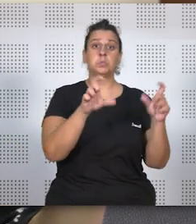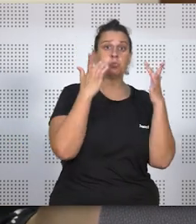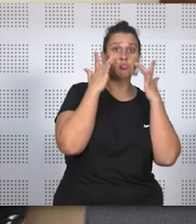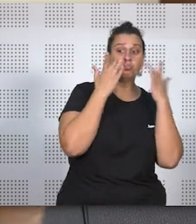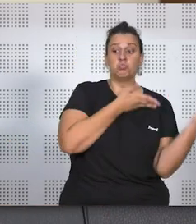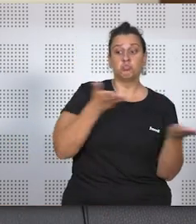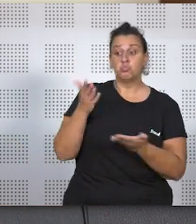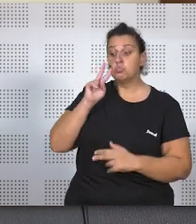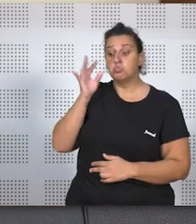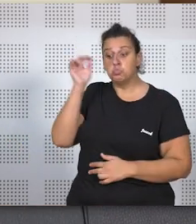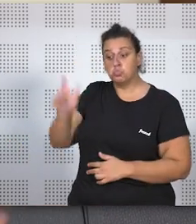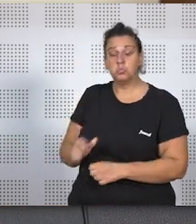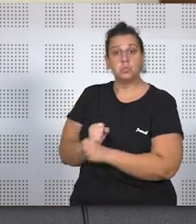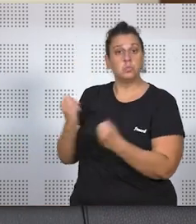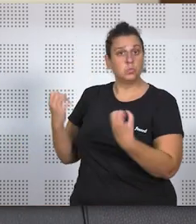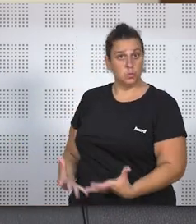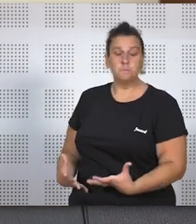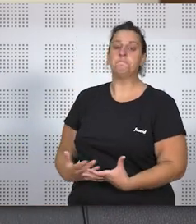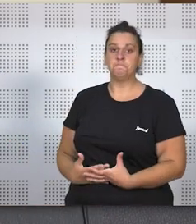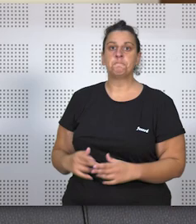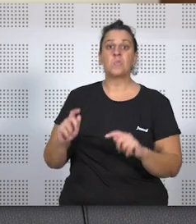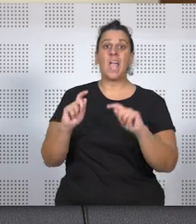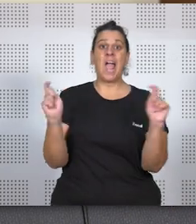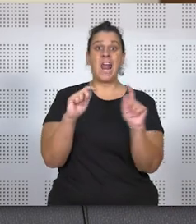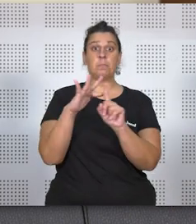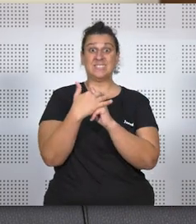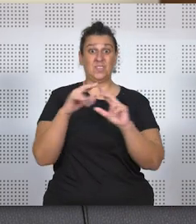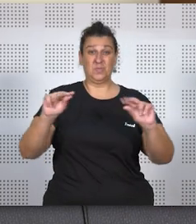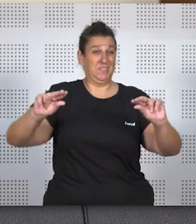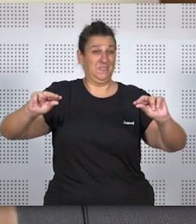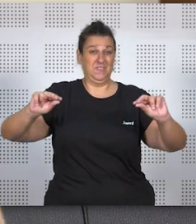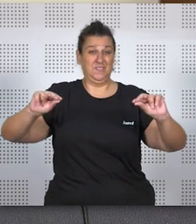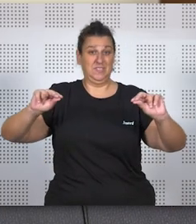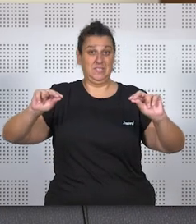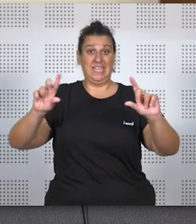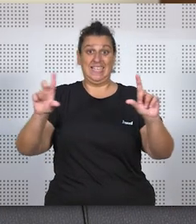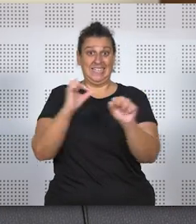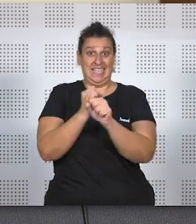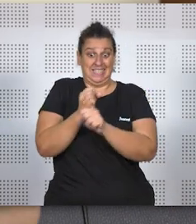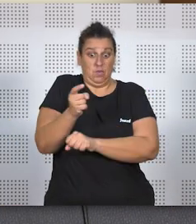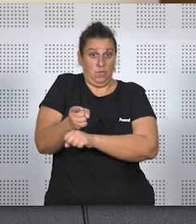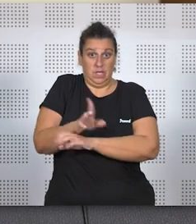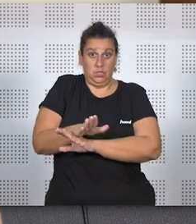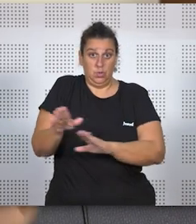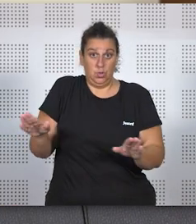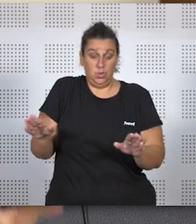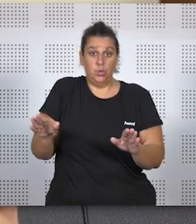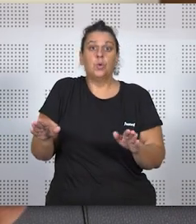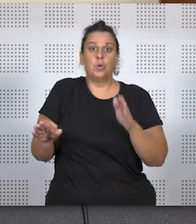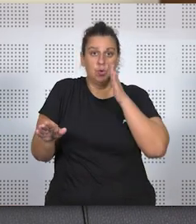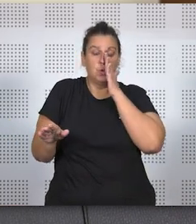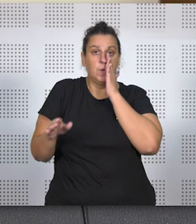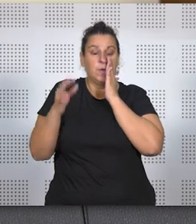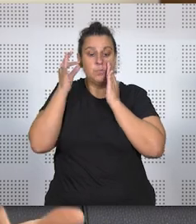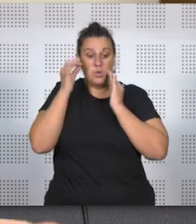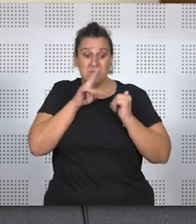muy contenta con su rendimiento. Cuando finalizó el periodo de alarma de ese teletrabajo obligatorio, la persona, este caso la